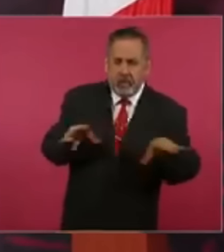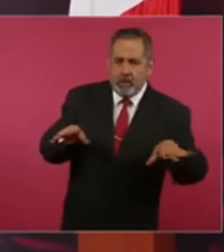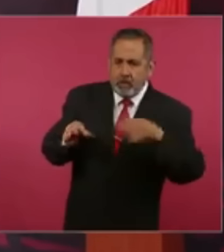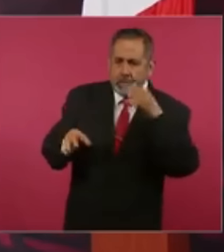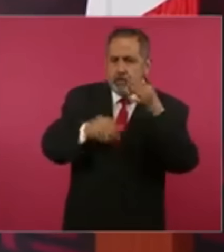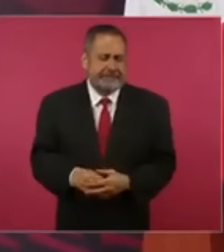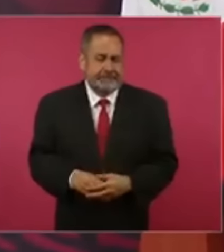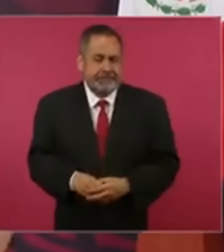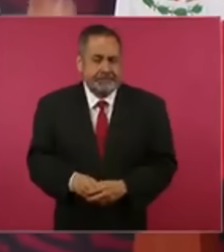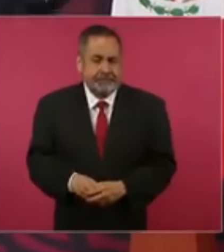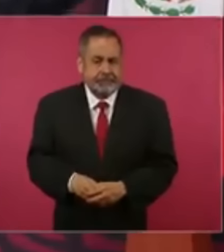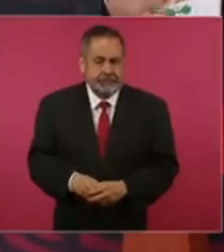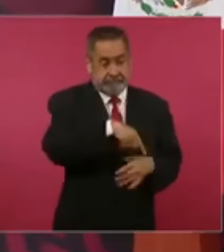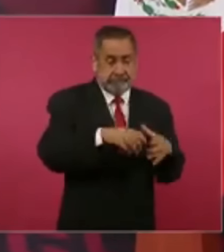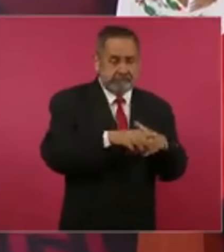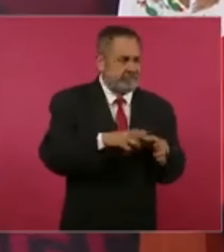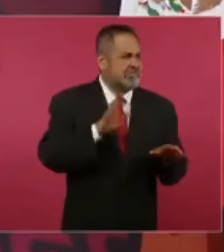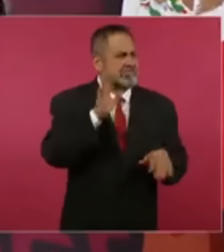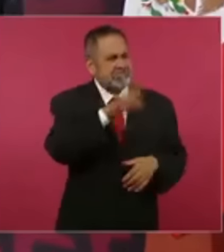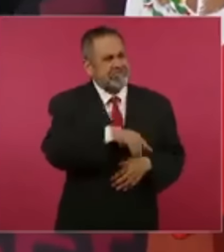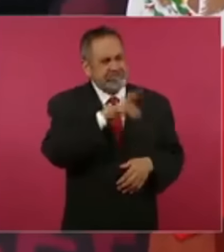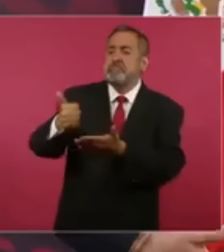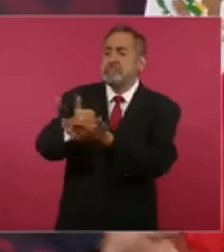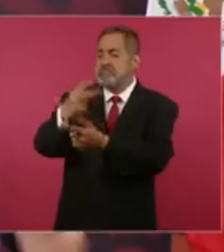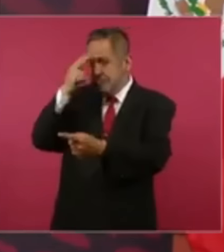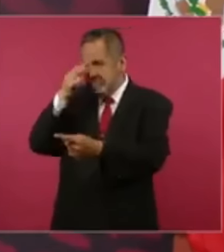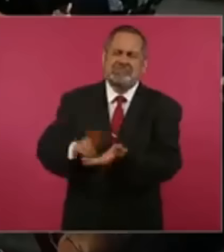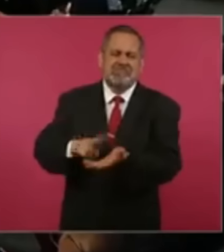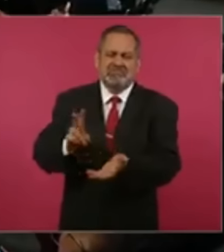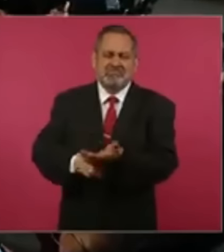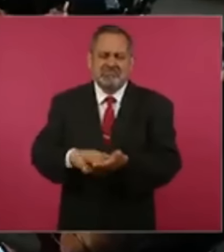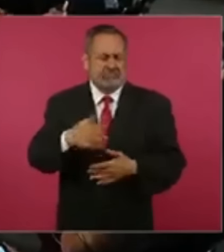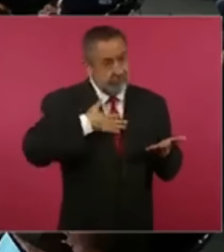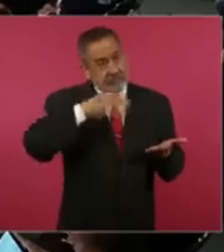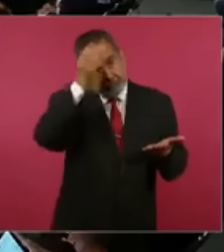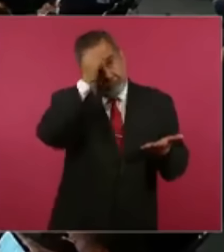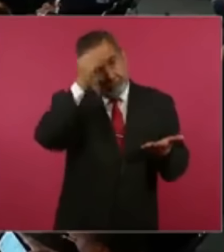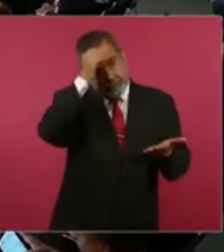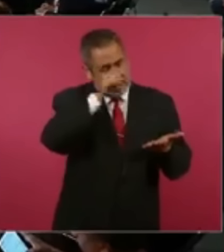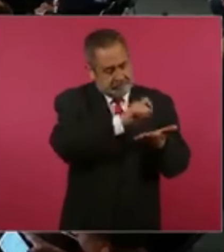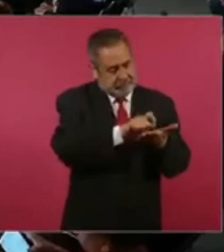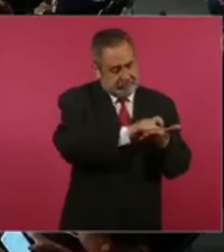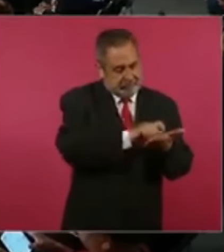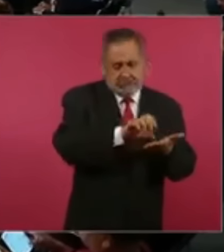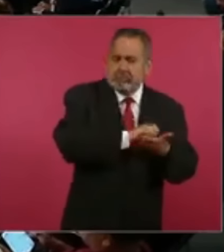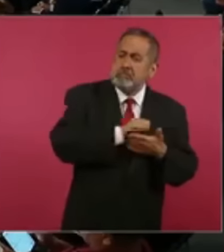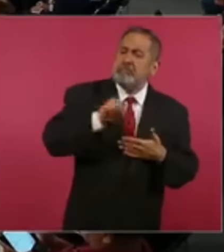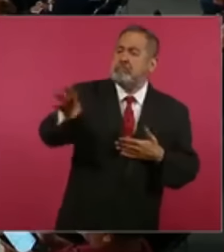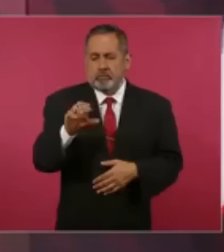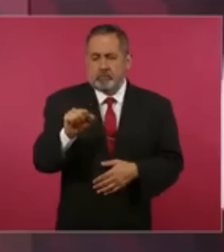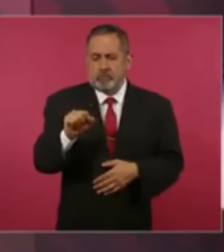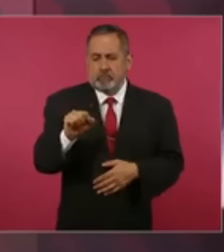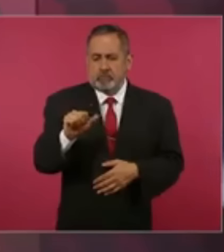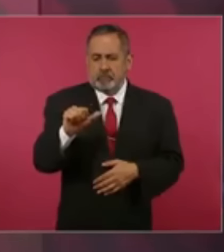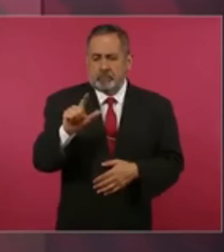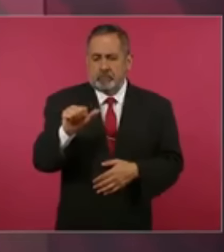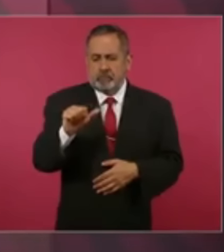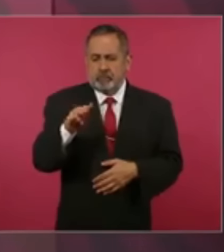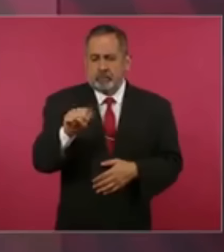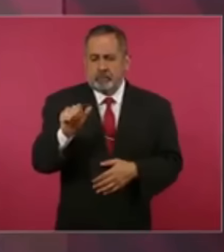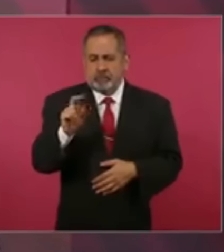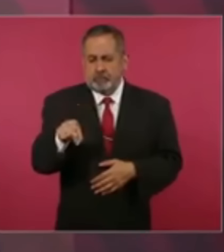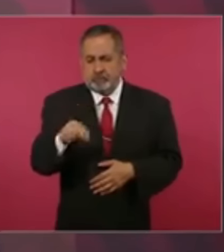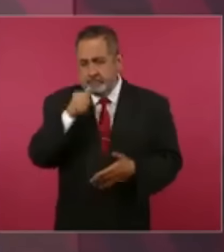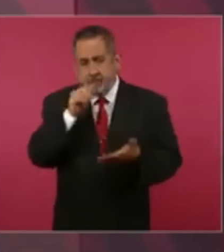principales periódicos, decían aquí en México, de la capital y de los estados. Así le mandó una carta a Lucas Salamán, el ideólogo